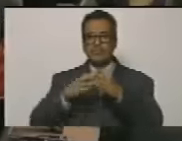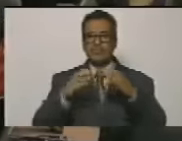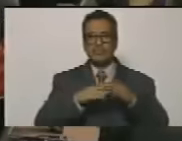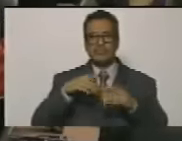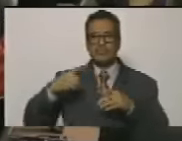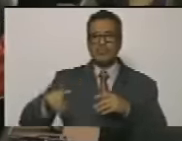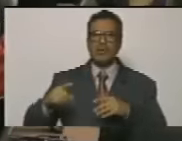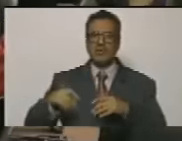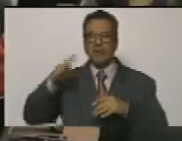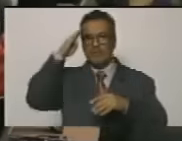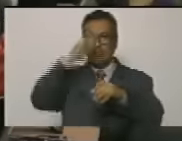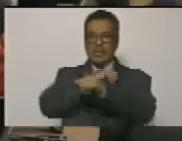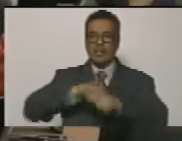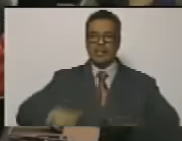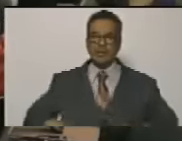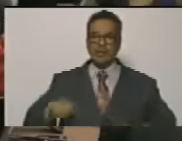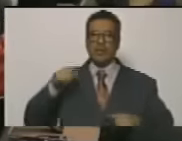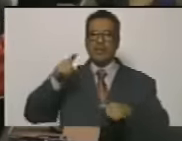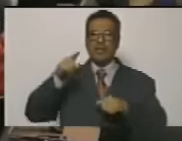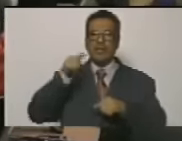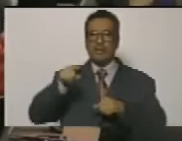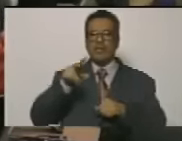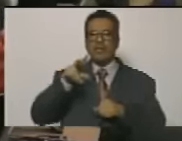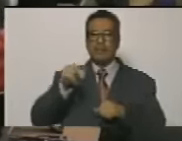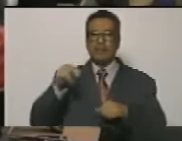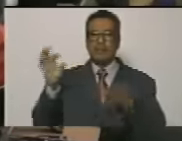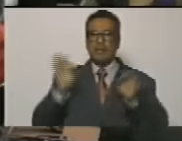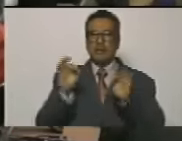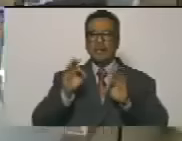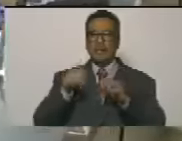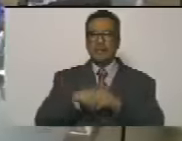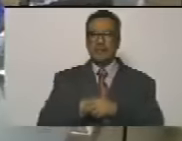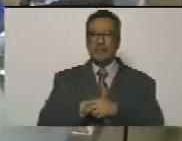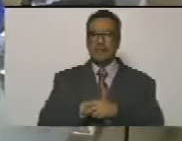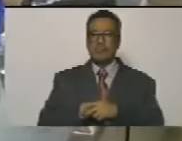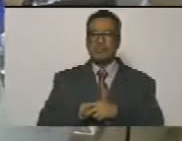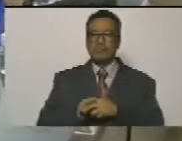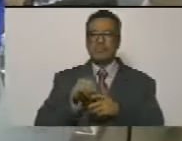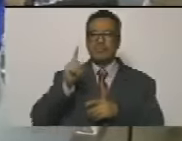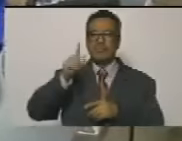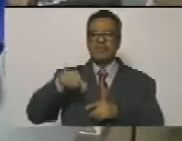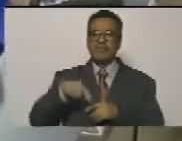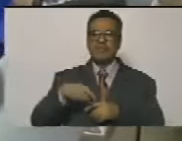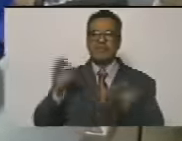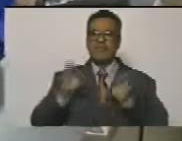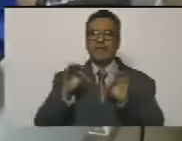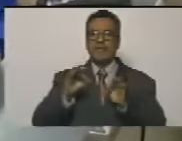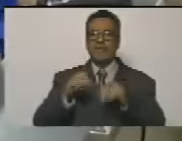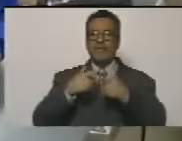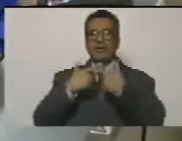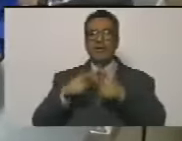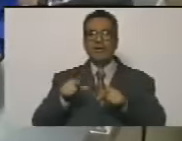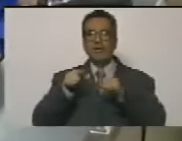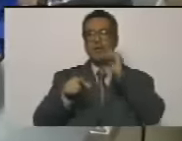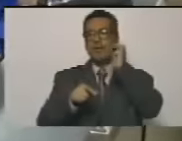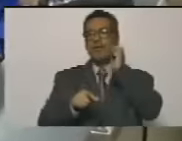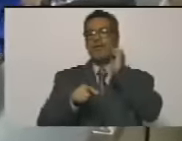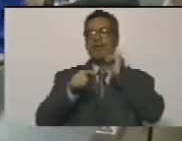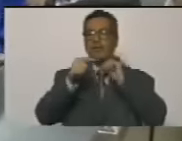dictaduras militares clásicas no sirven y tampoco el régimen liberal vulgar